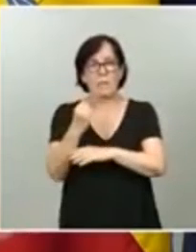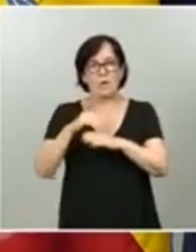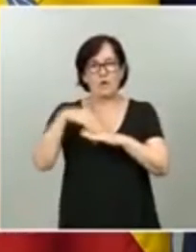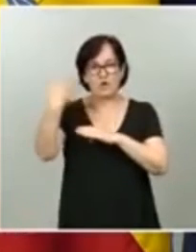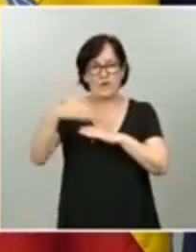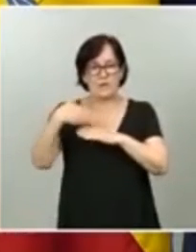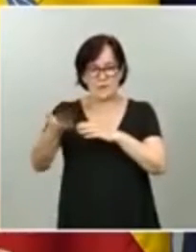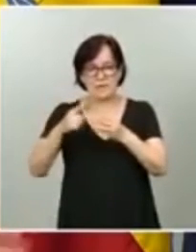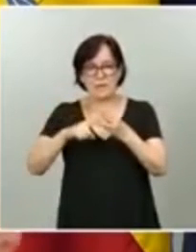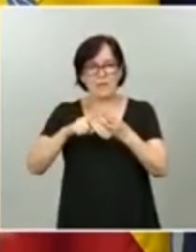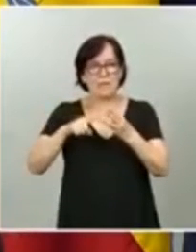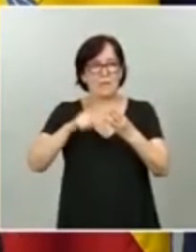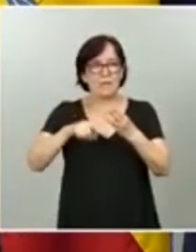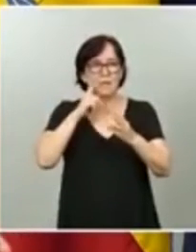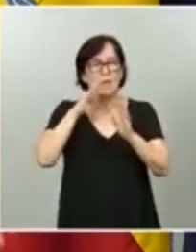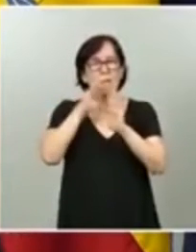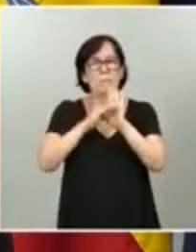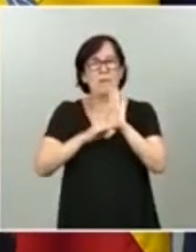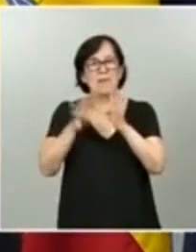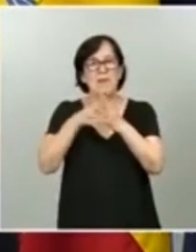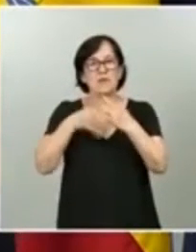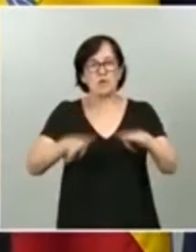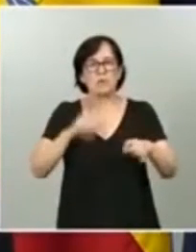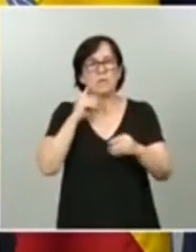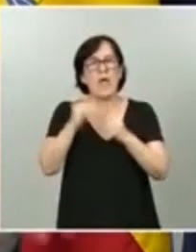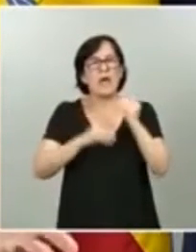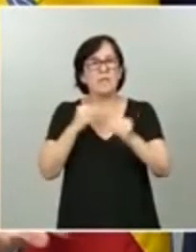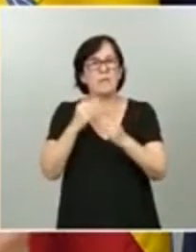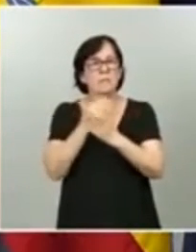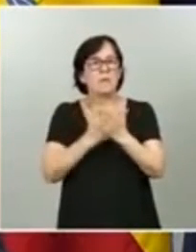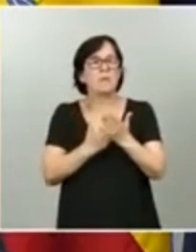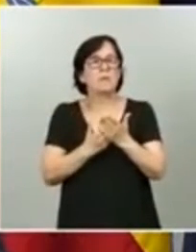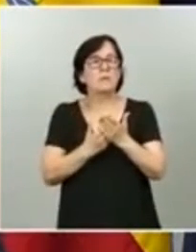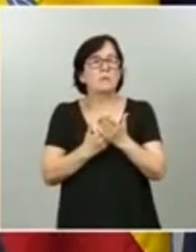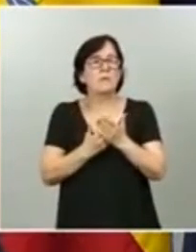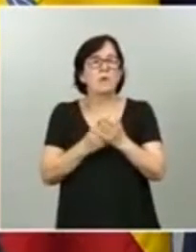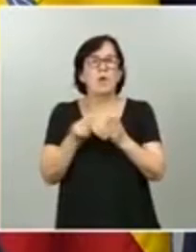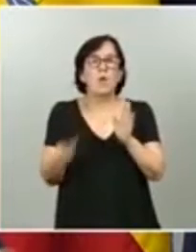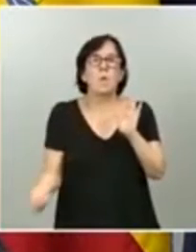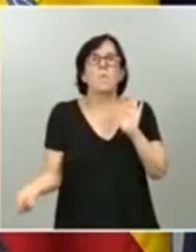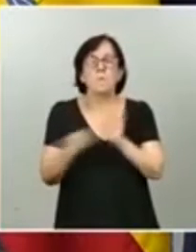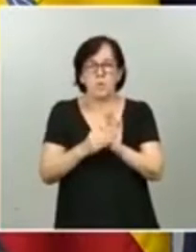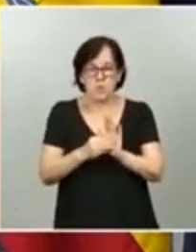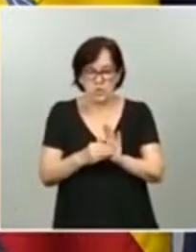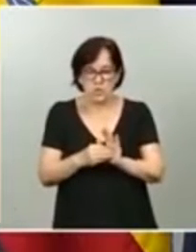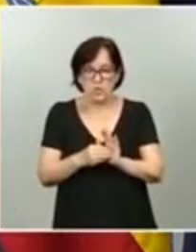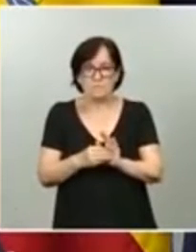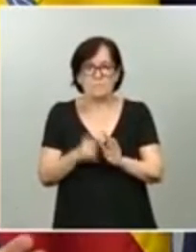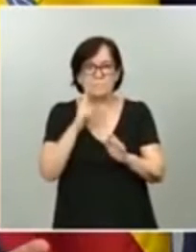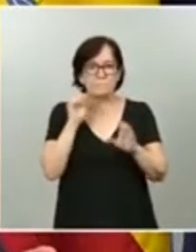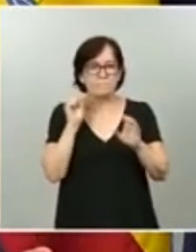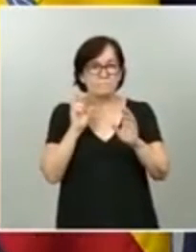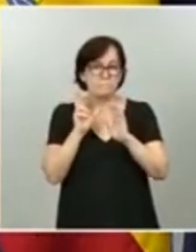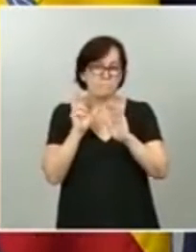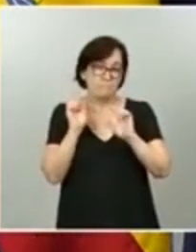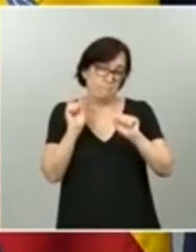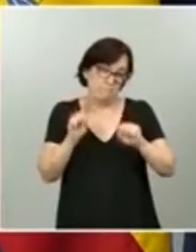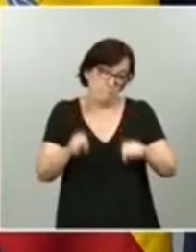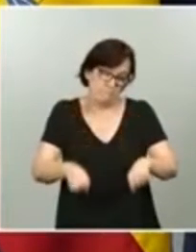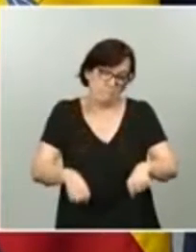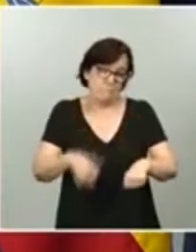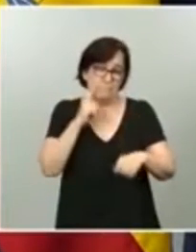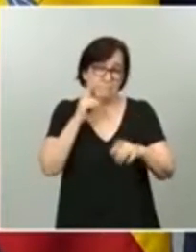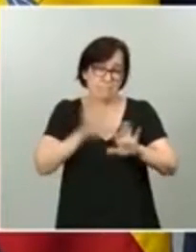denominado medidas estructurales, afrontamos ese plus o esa ralentización que han tenido los juzgados de lo social. Es fundamental